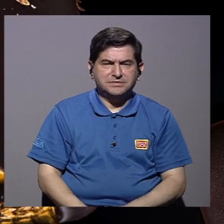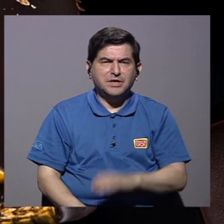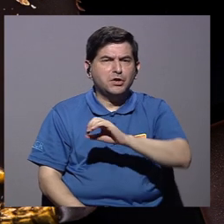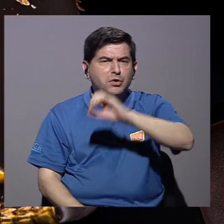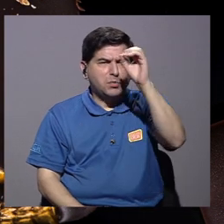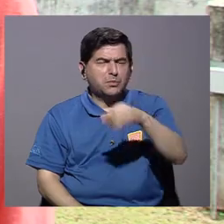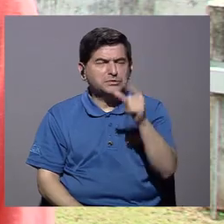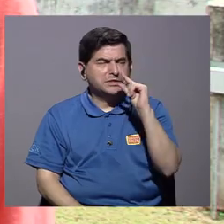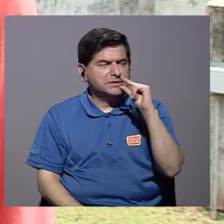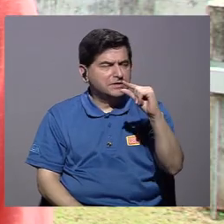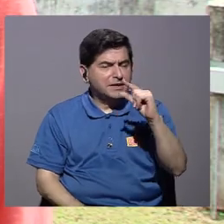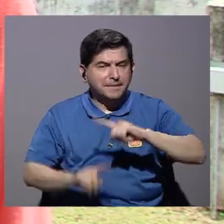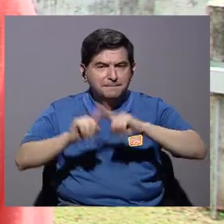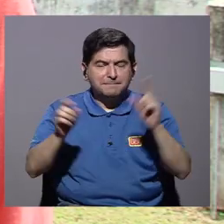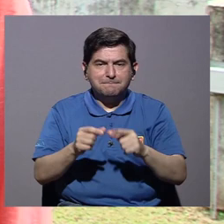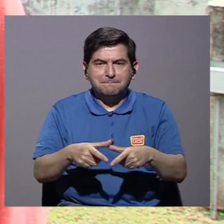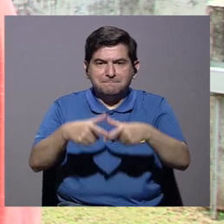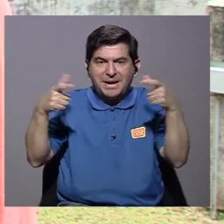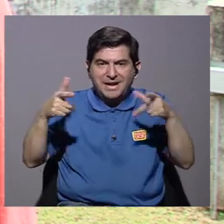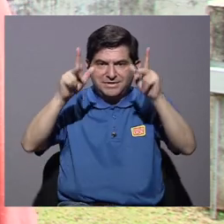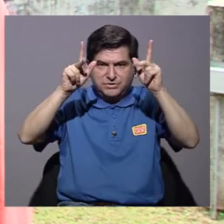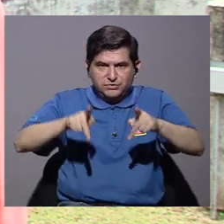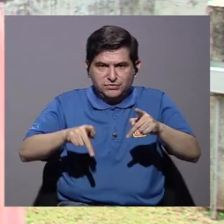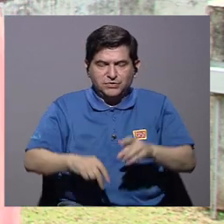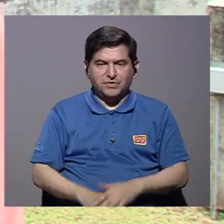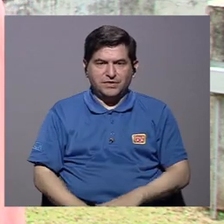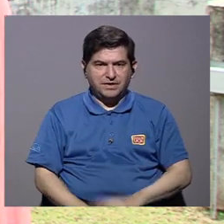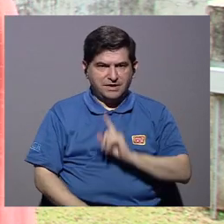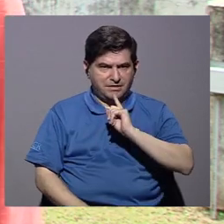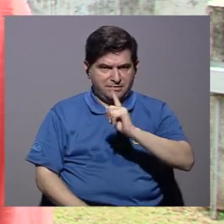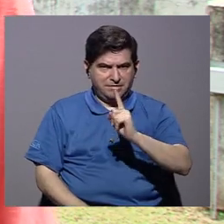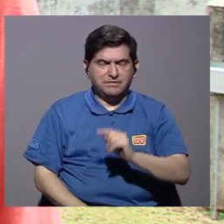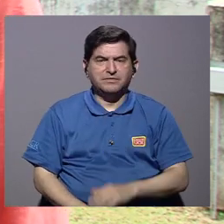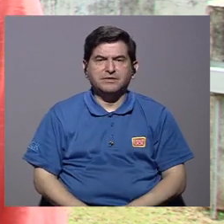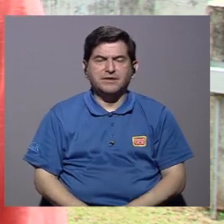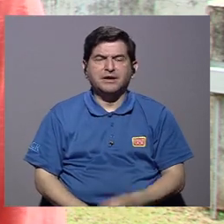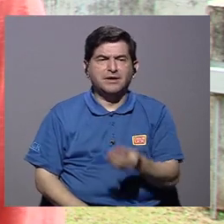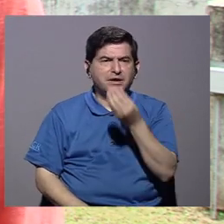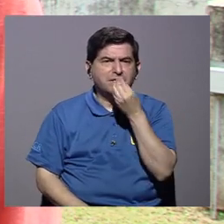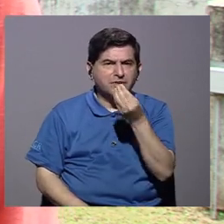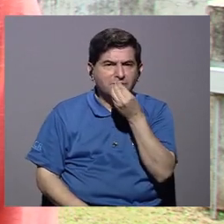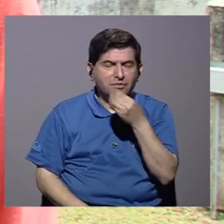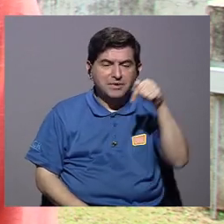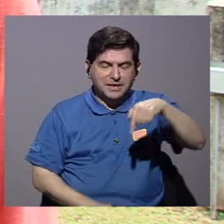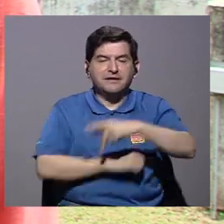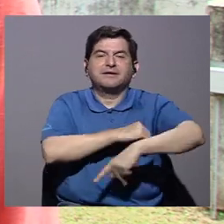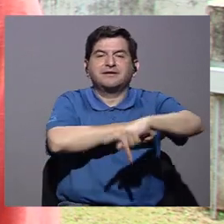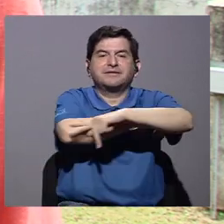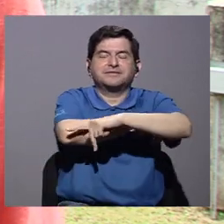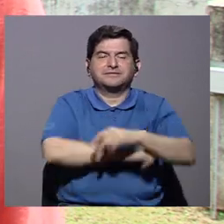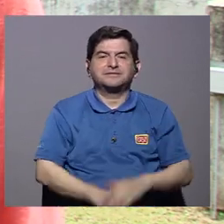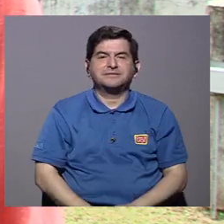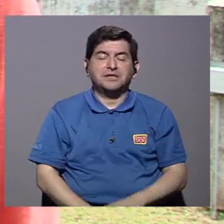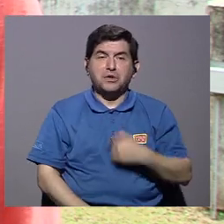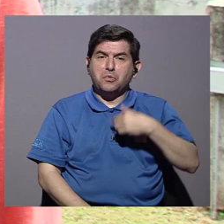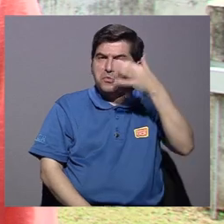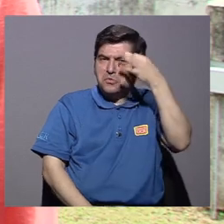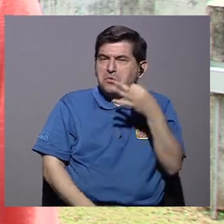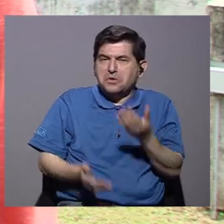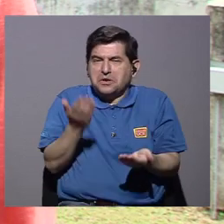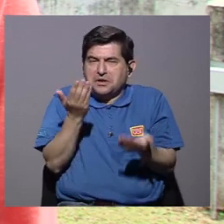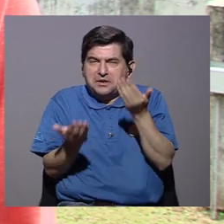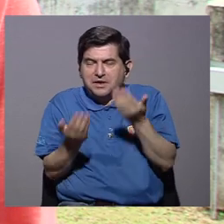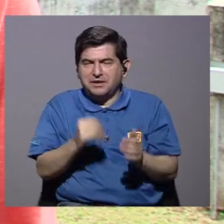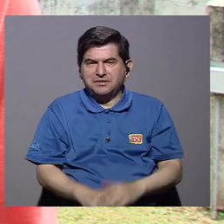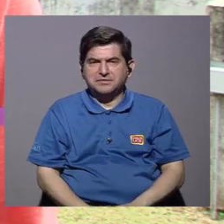Mucho de las personas que afirmaron, digamos, es un porcentaje bastante pequeño, pero la mayoría de estas personas que hicieron esta afirmación consumieron